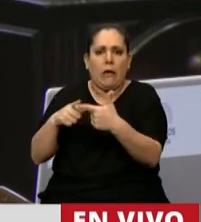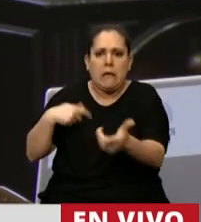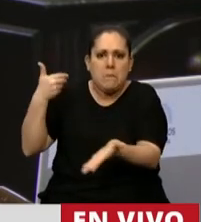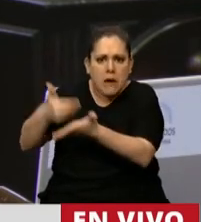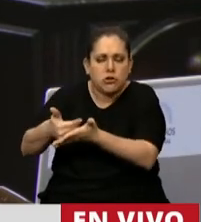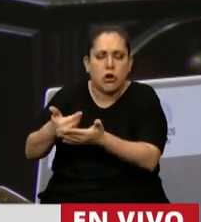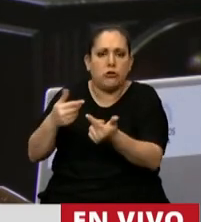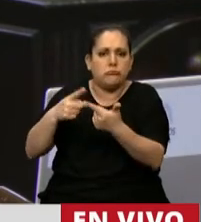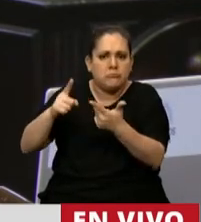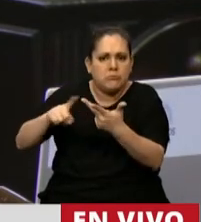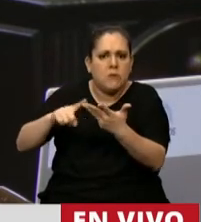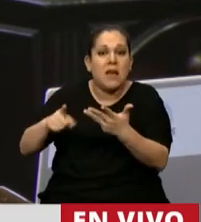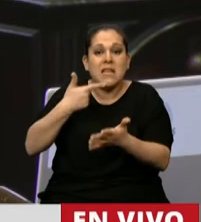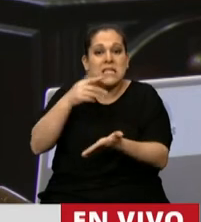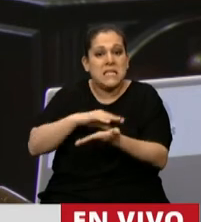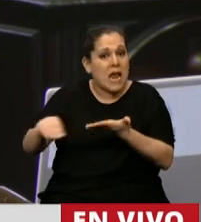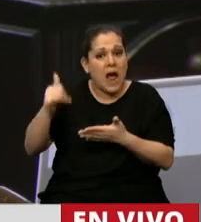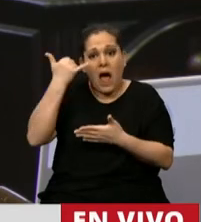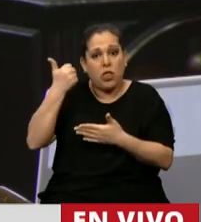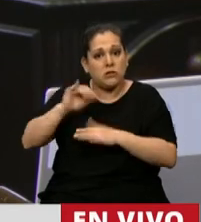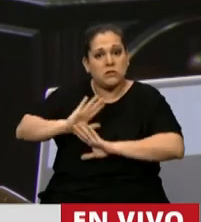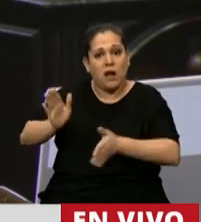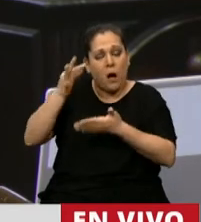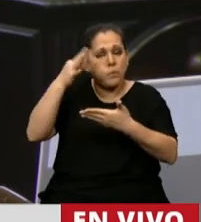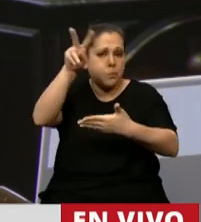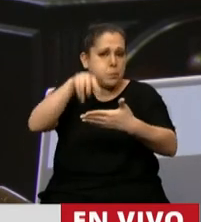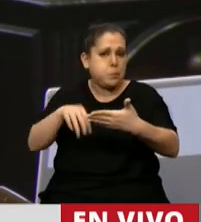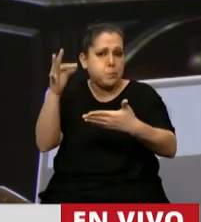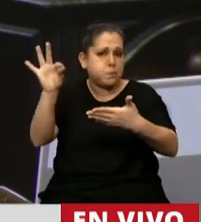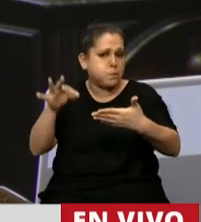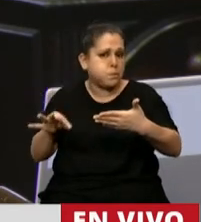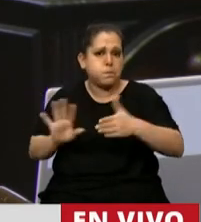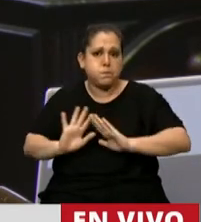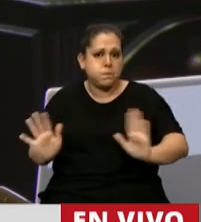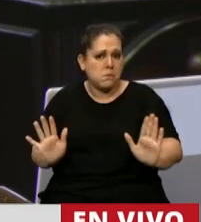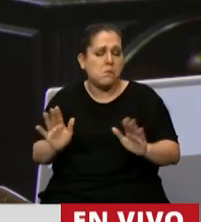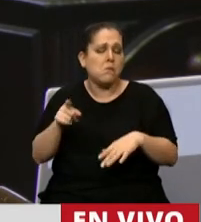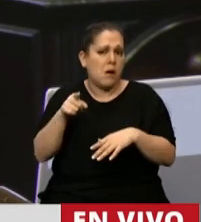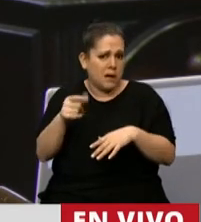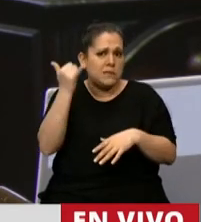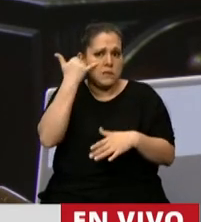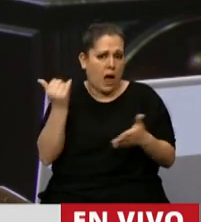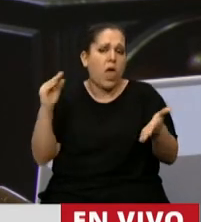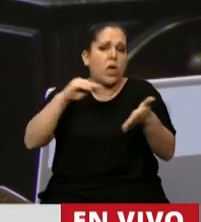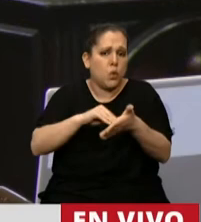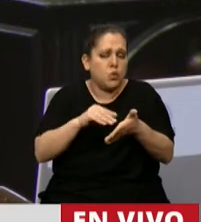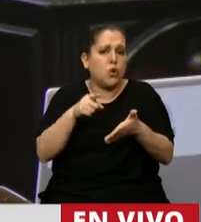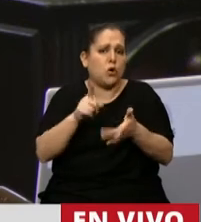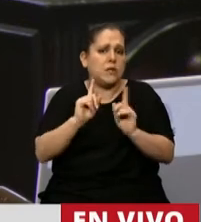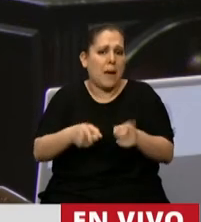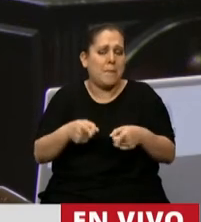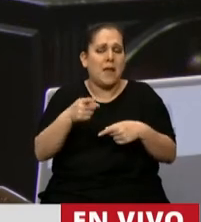este tipo de iniciativas. El Senado la ha revisado, creo que de manera virtuosa ha incluido la segmentación que,